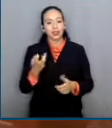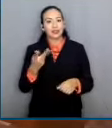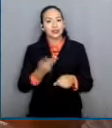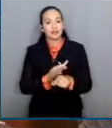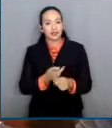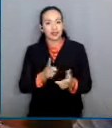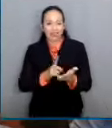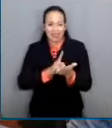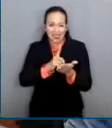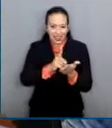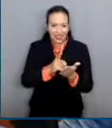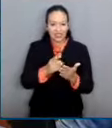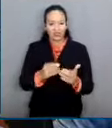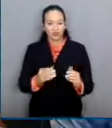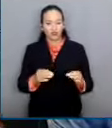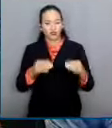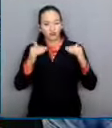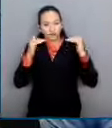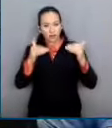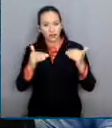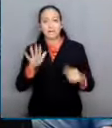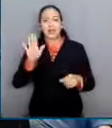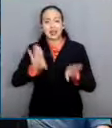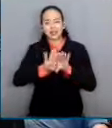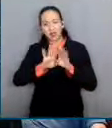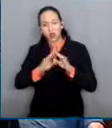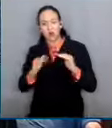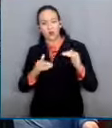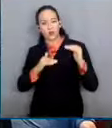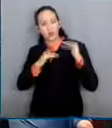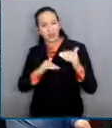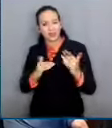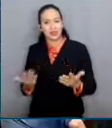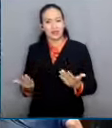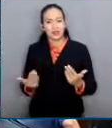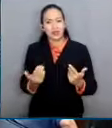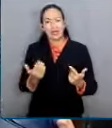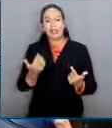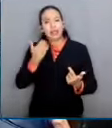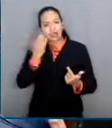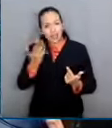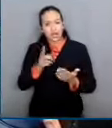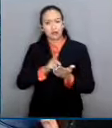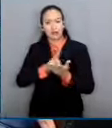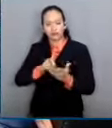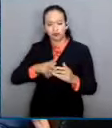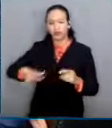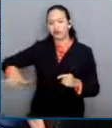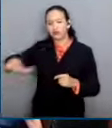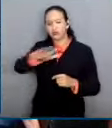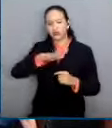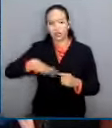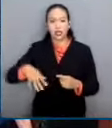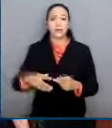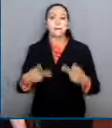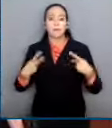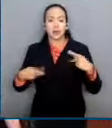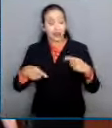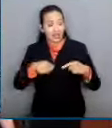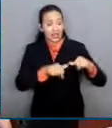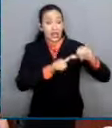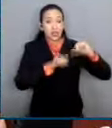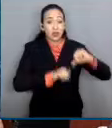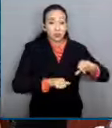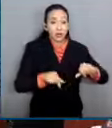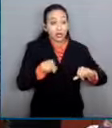las y los mexicanos. Limitar el alcance de la suspensión de los efectos de la actuación de la autoridad es ir en contra de las personas